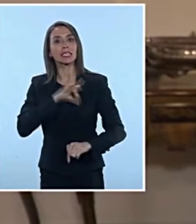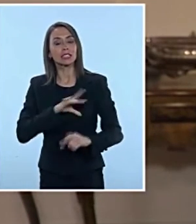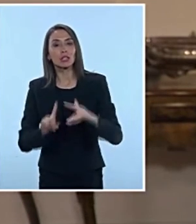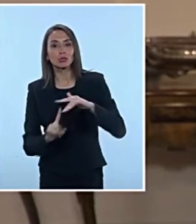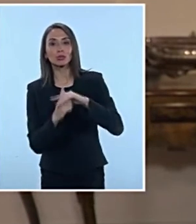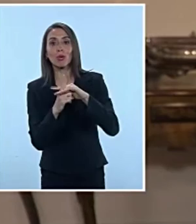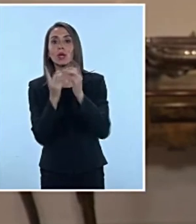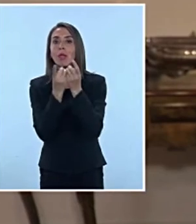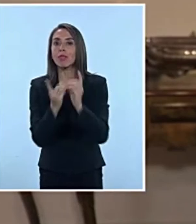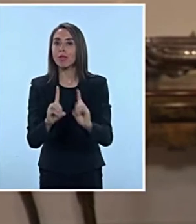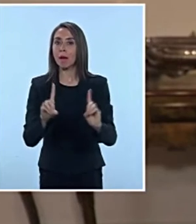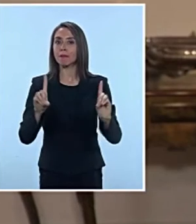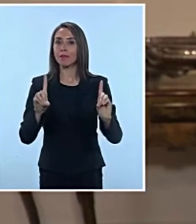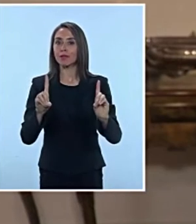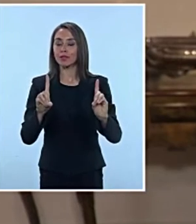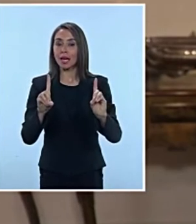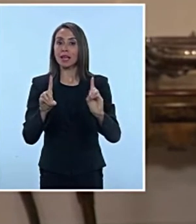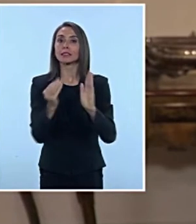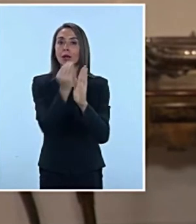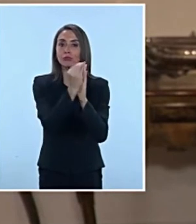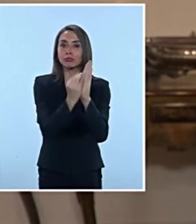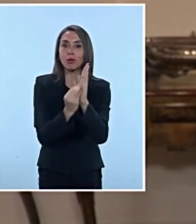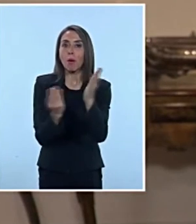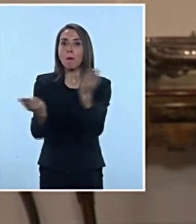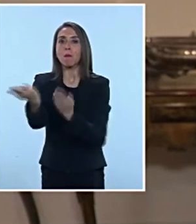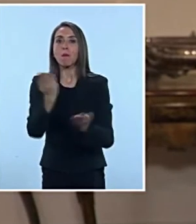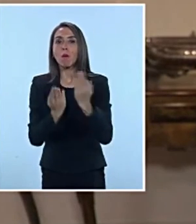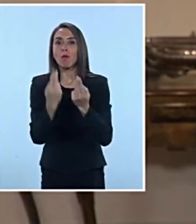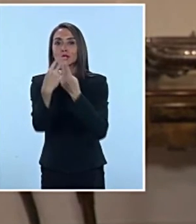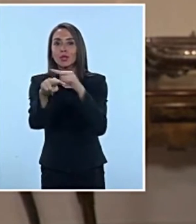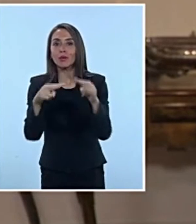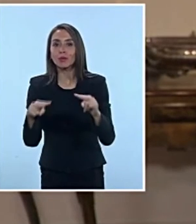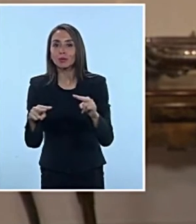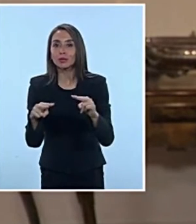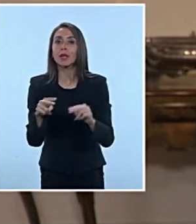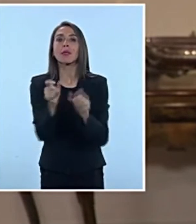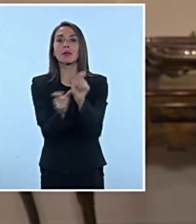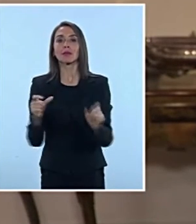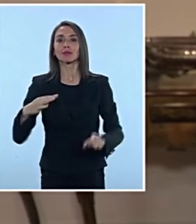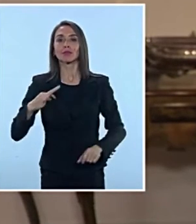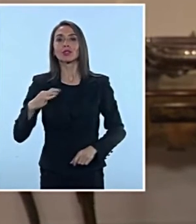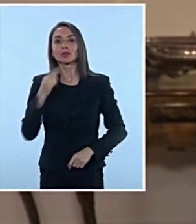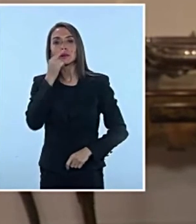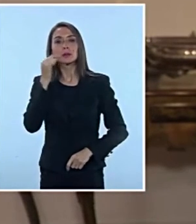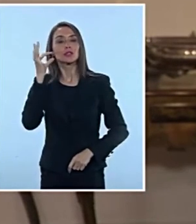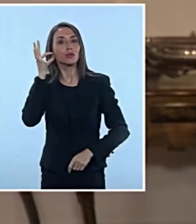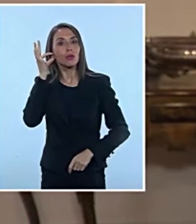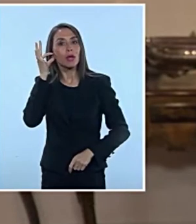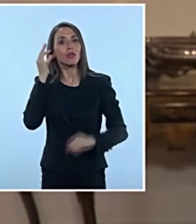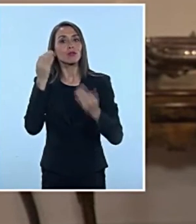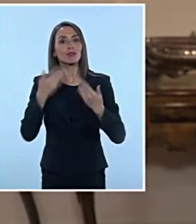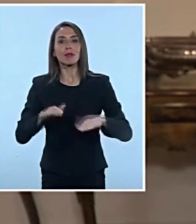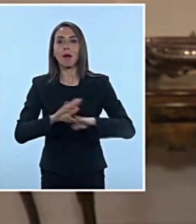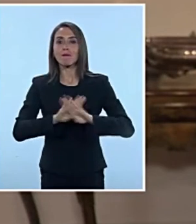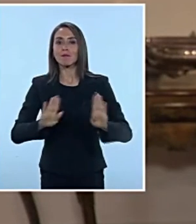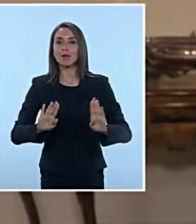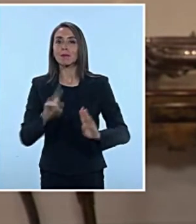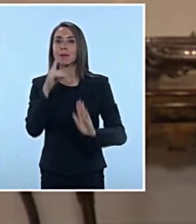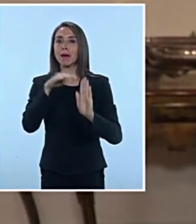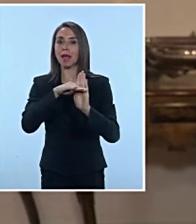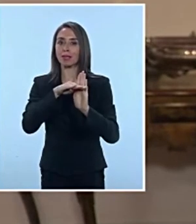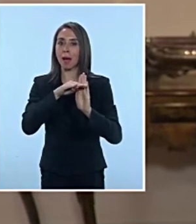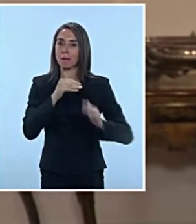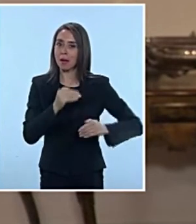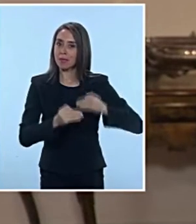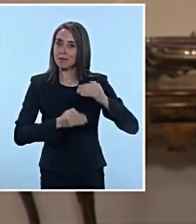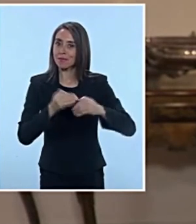democracia y como resultado de las propuestas hechas por ustedes, los ciudadanos y ciudadanas. Ya culminamos la primera etapa de este